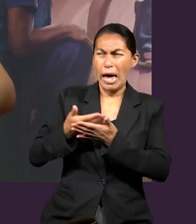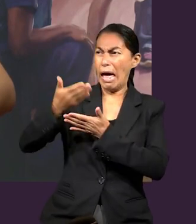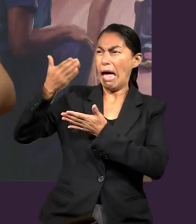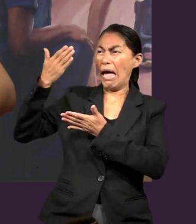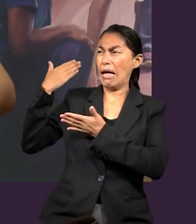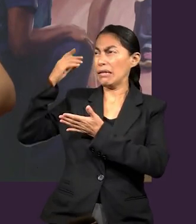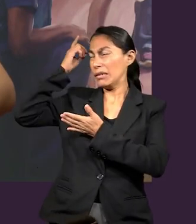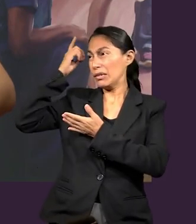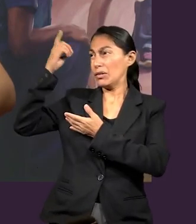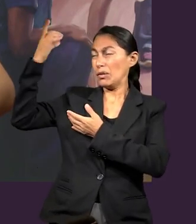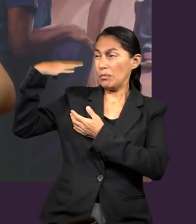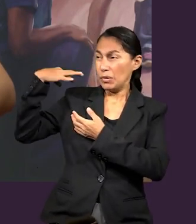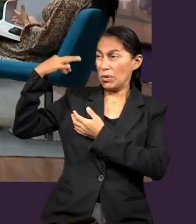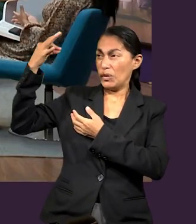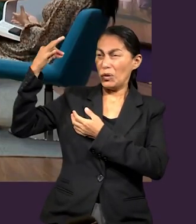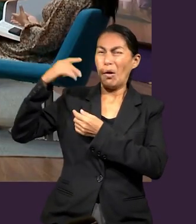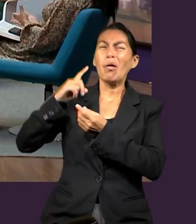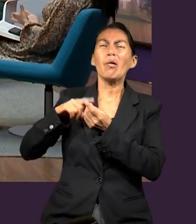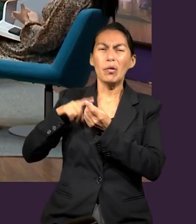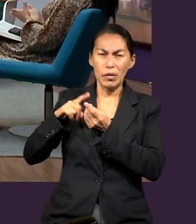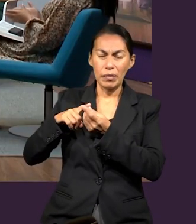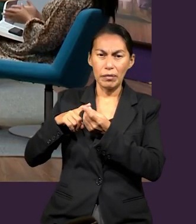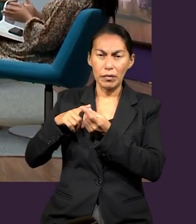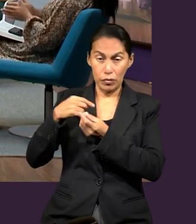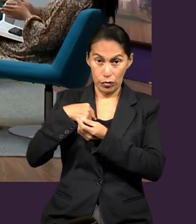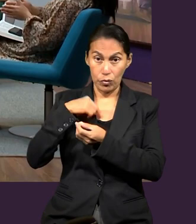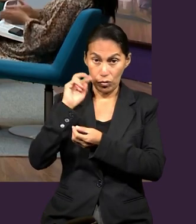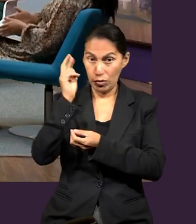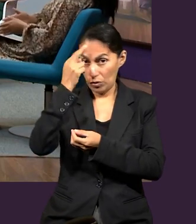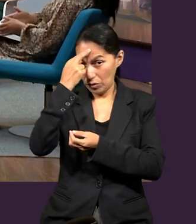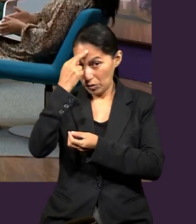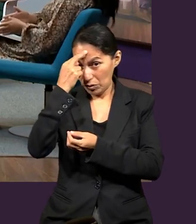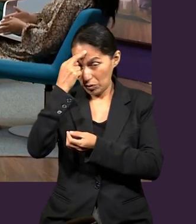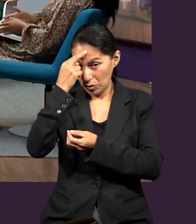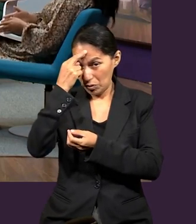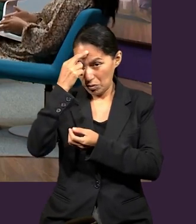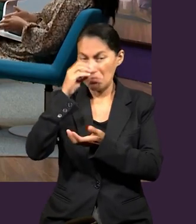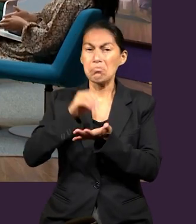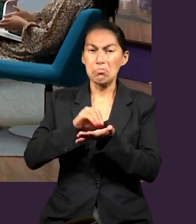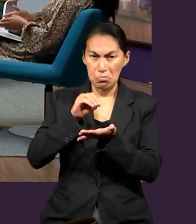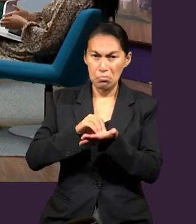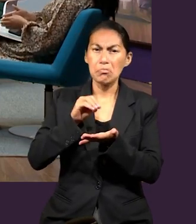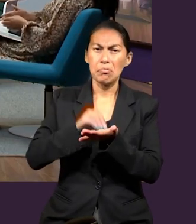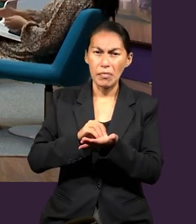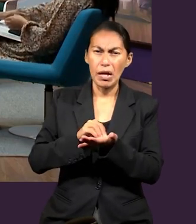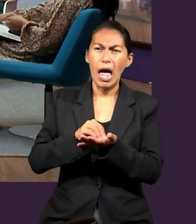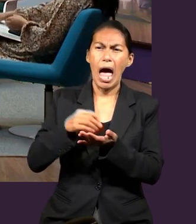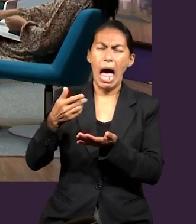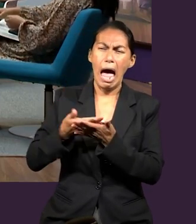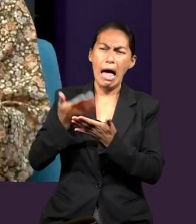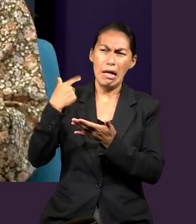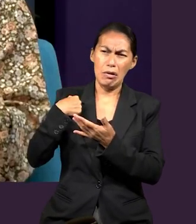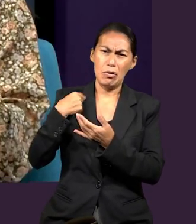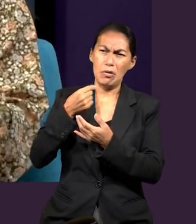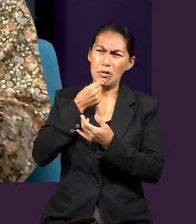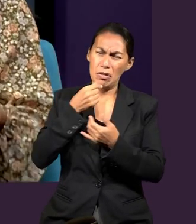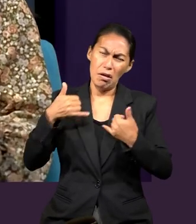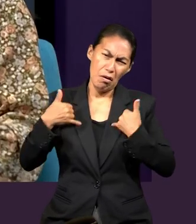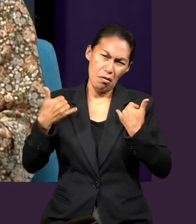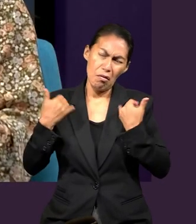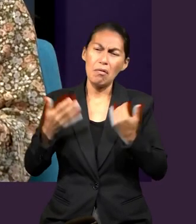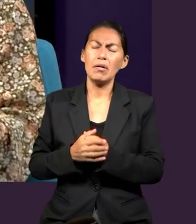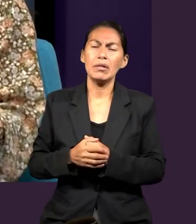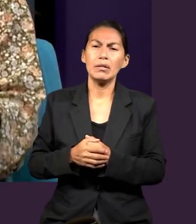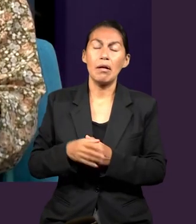¿por qué no olvidar de dónde me saco Dios? Yo recuerdo hasta la fecha los momentos de mi